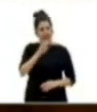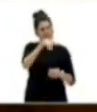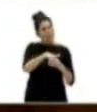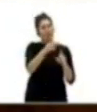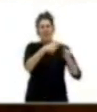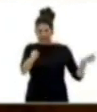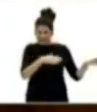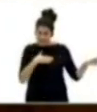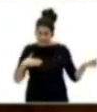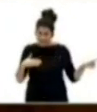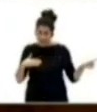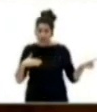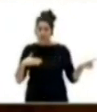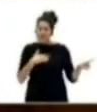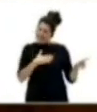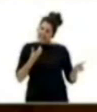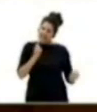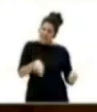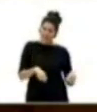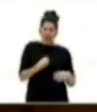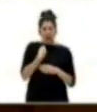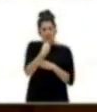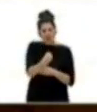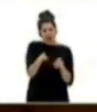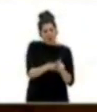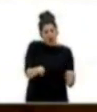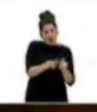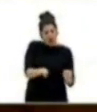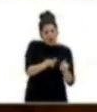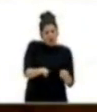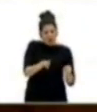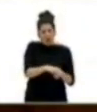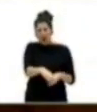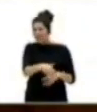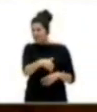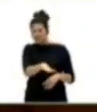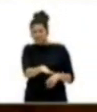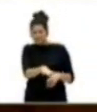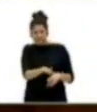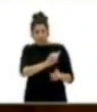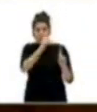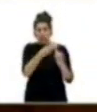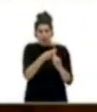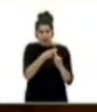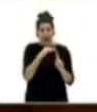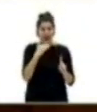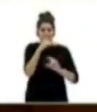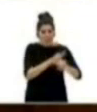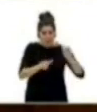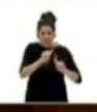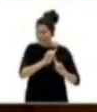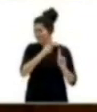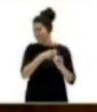y dejar de apoyar a un sistema ya viejo y caduco, que no ha dado soluciones a los problemas de la ciudadanía.